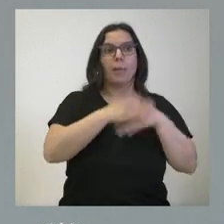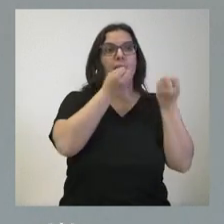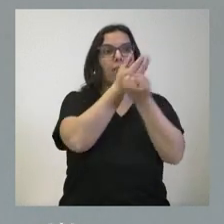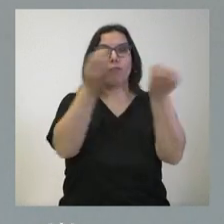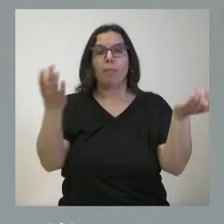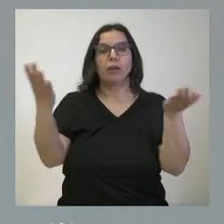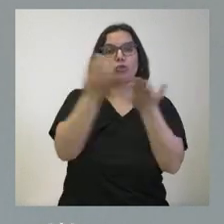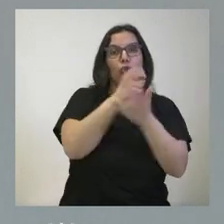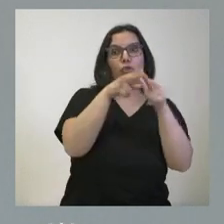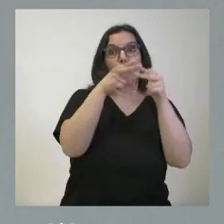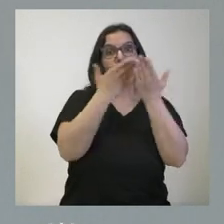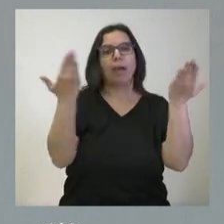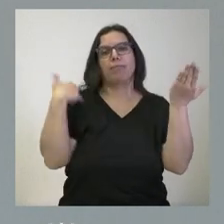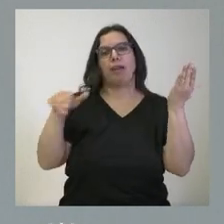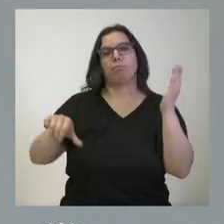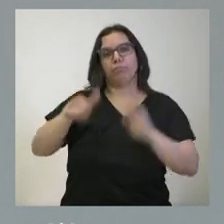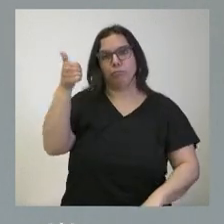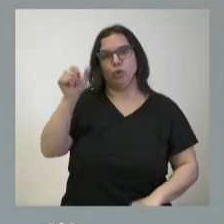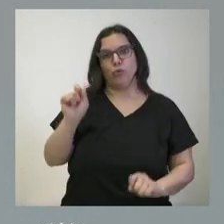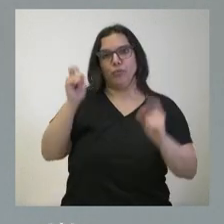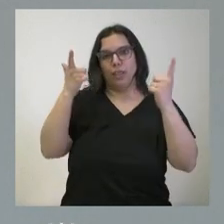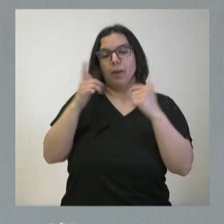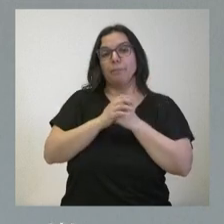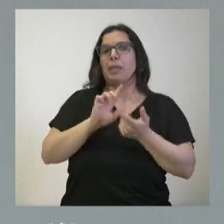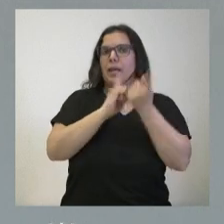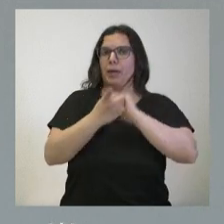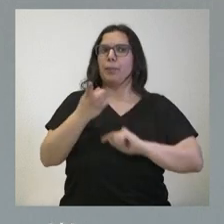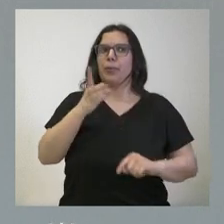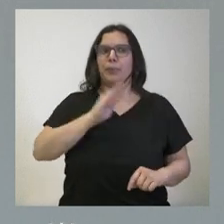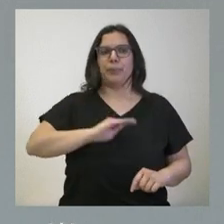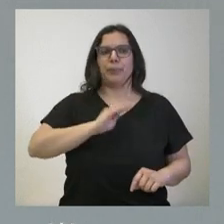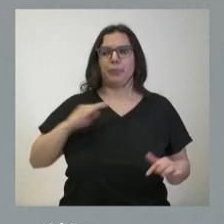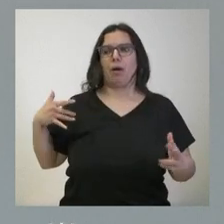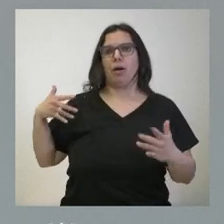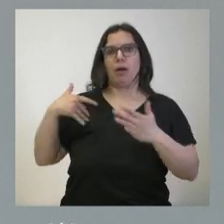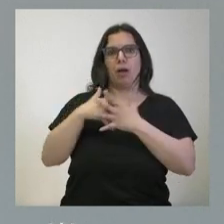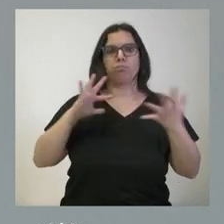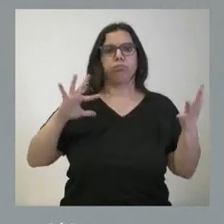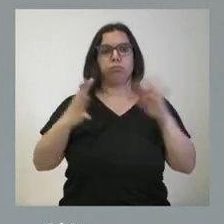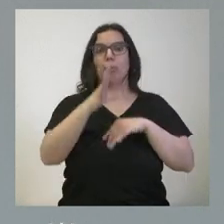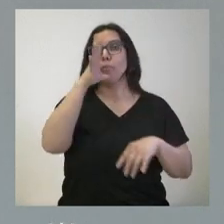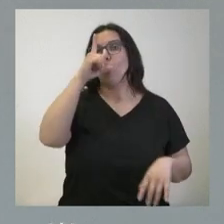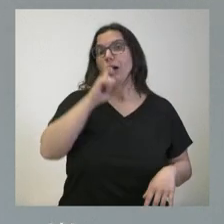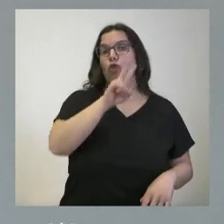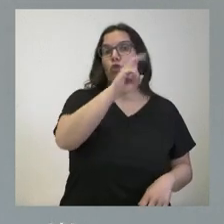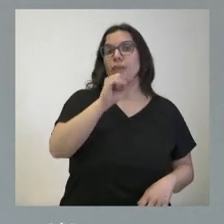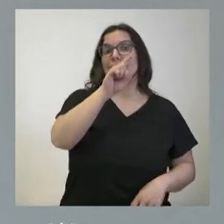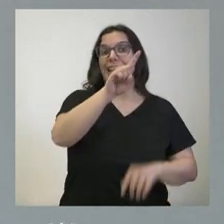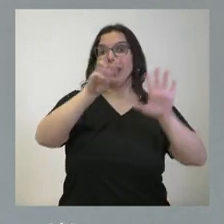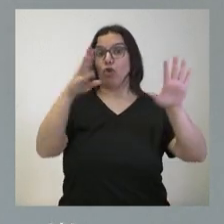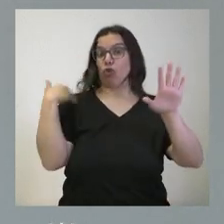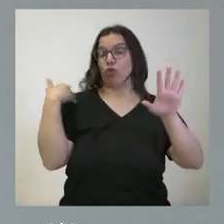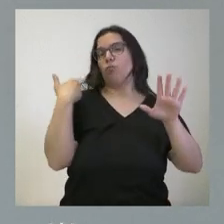de la sociedad. El cambio ha sido sustancial en los últimos tiempos, porque si en el año 2018 se calculaba